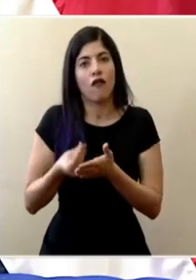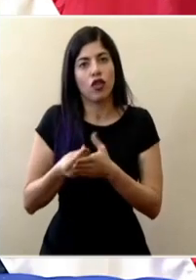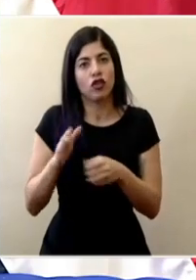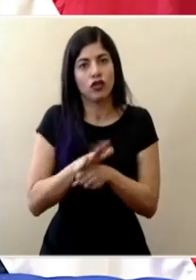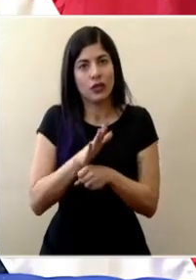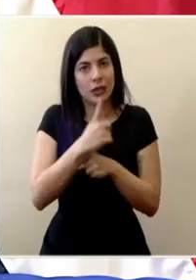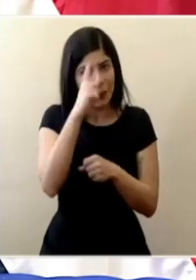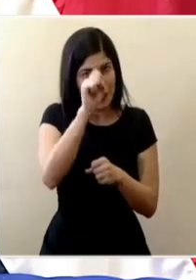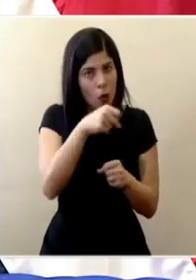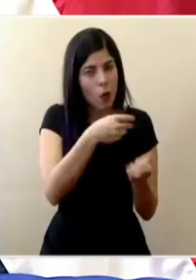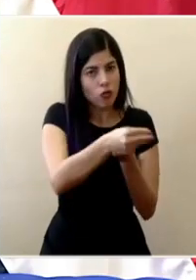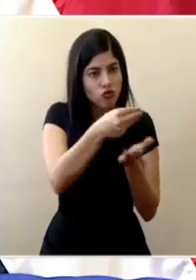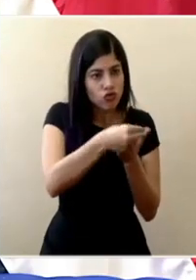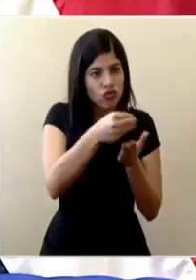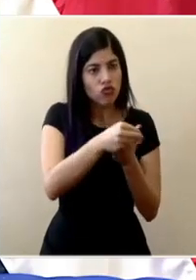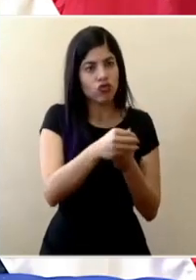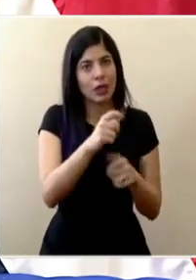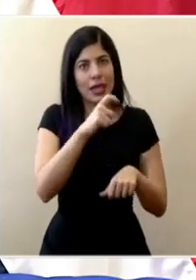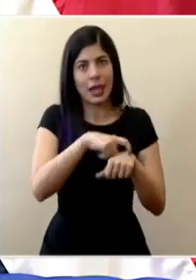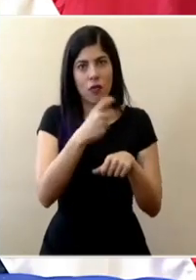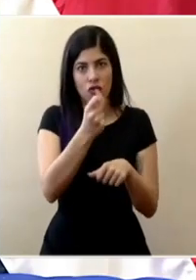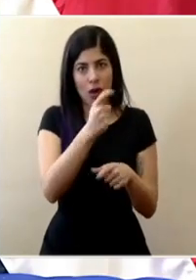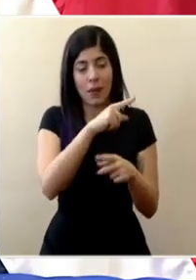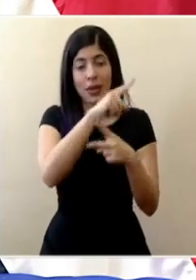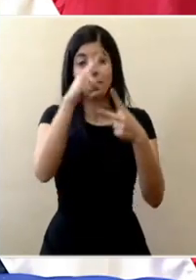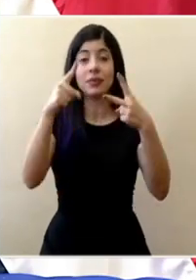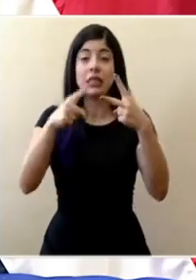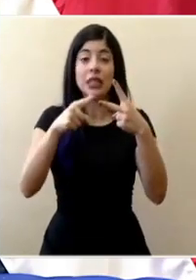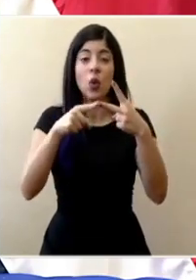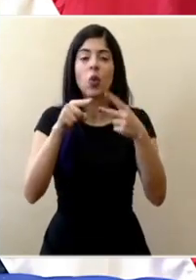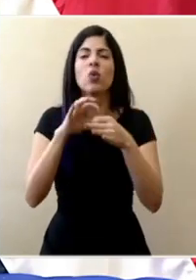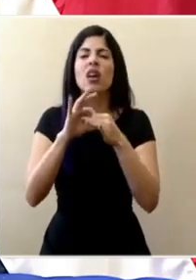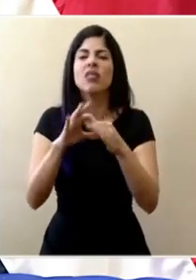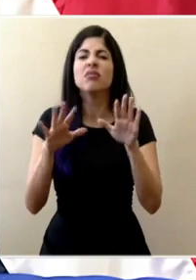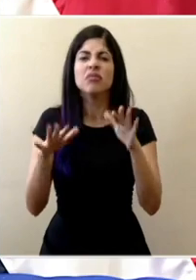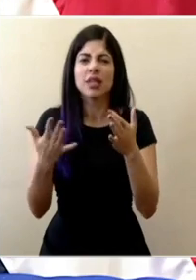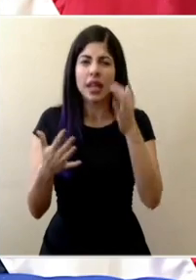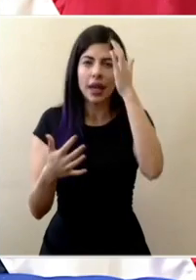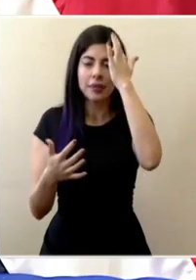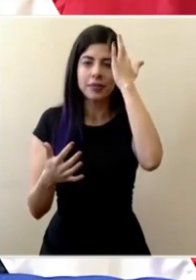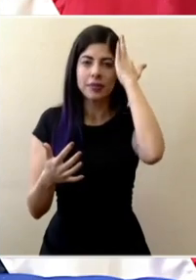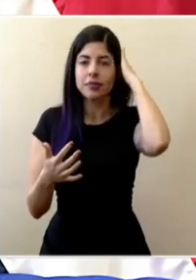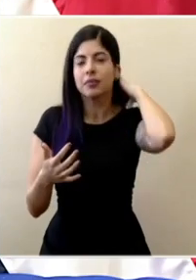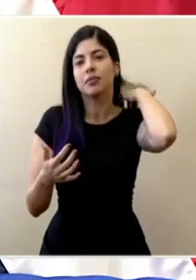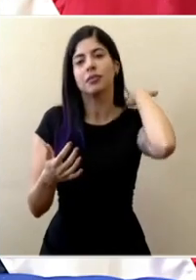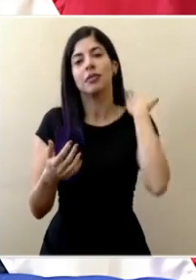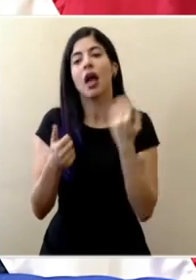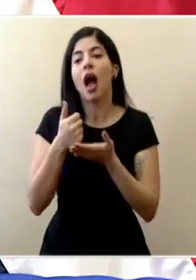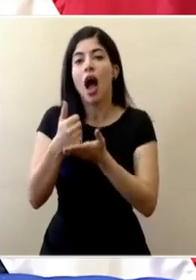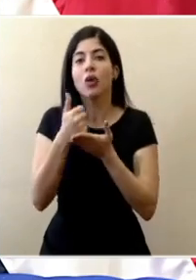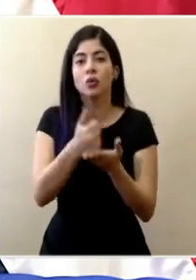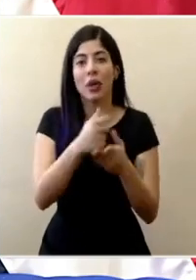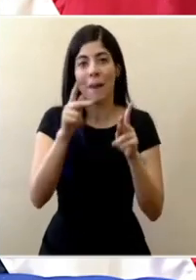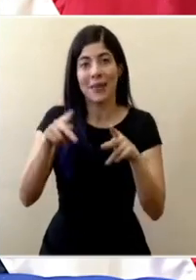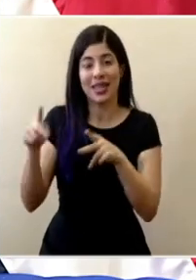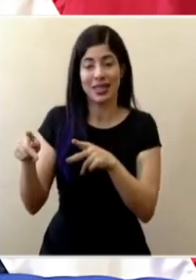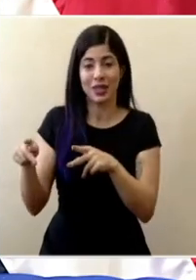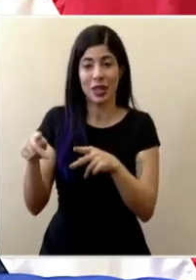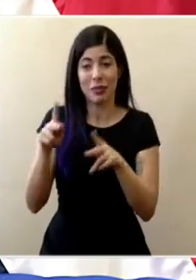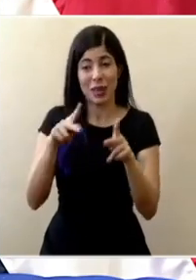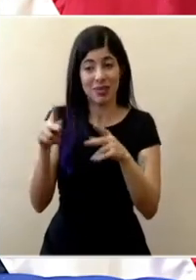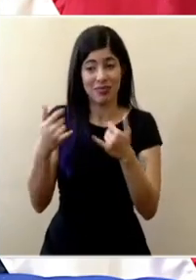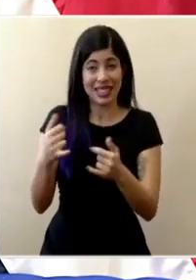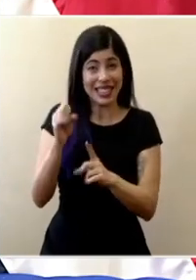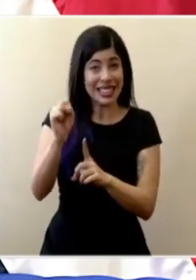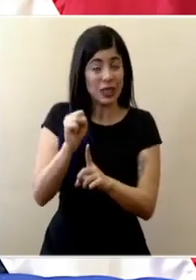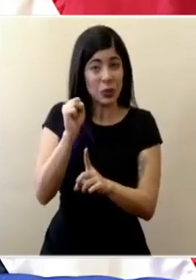financiamiento adecuado y de manera oportuna la segunda tiene que ver justamente con los subsidios para las personas que se encuentran en